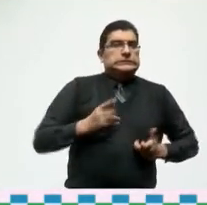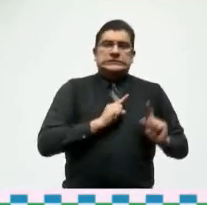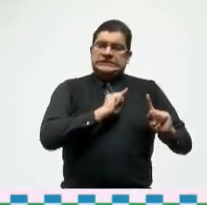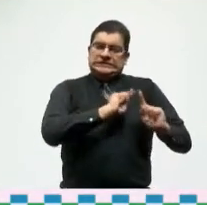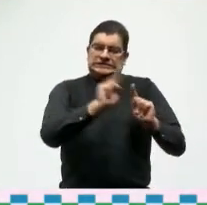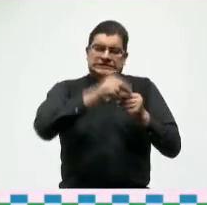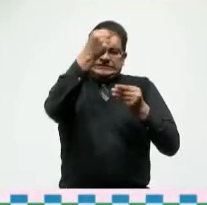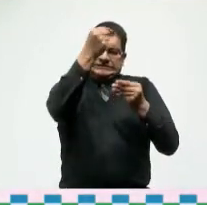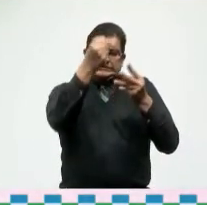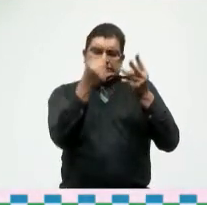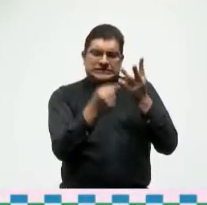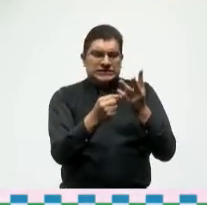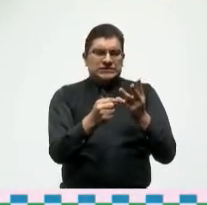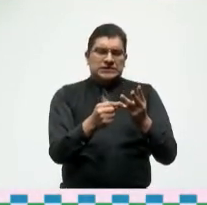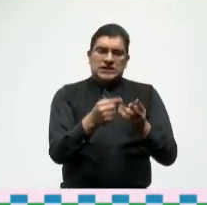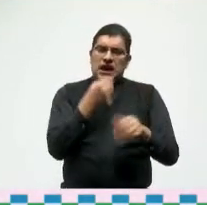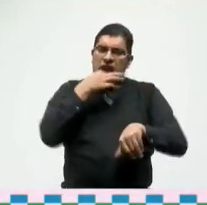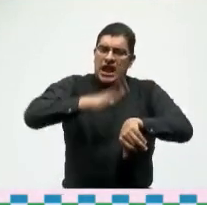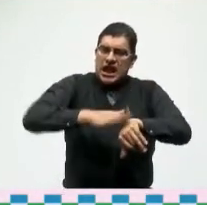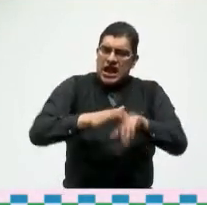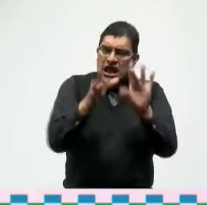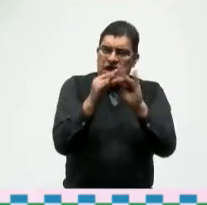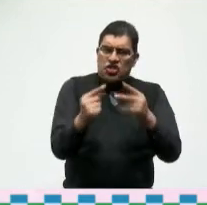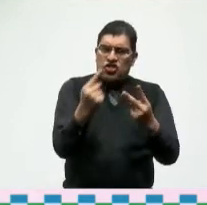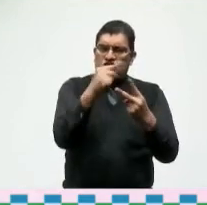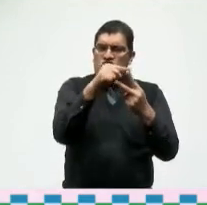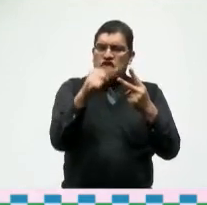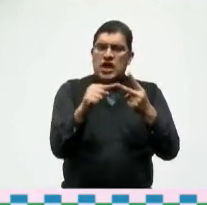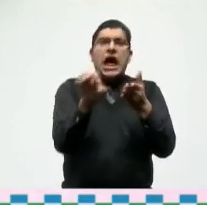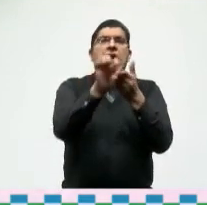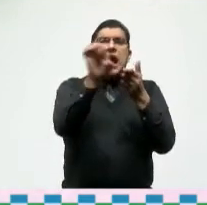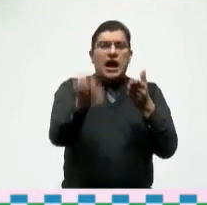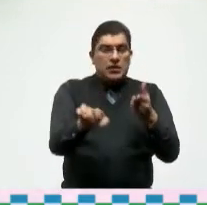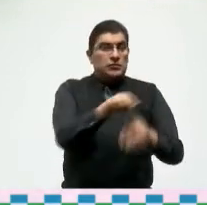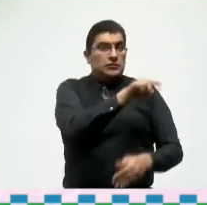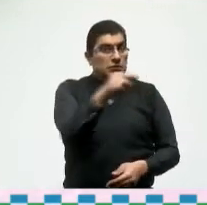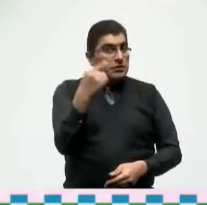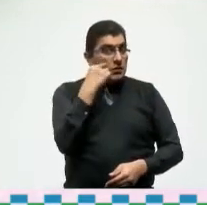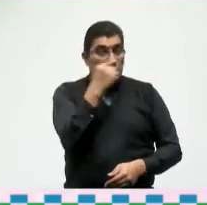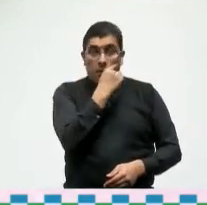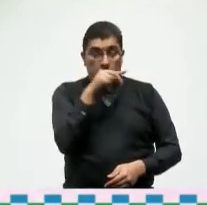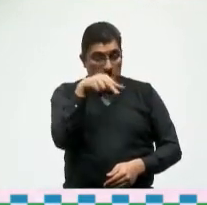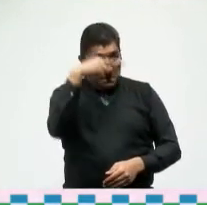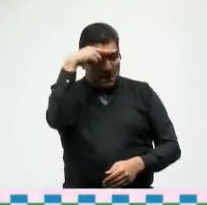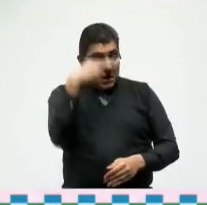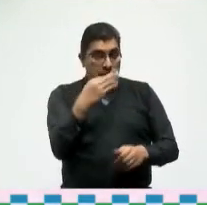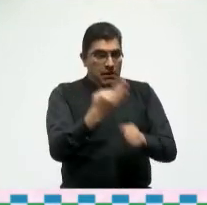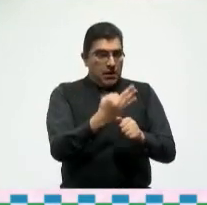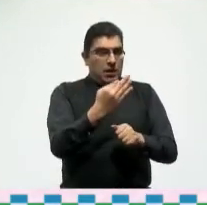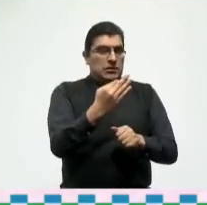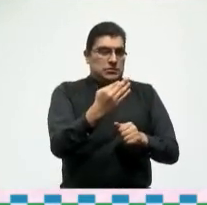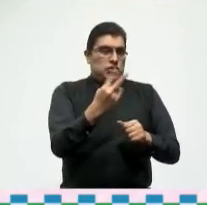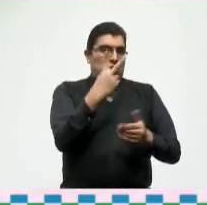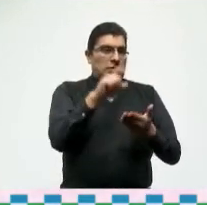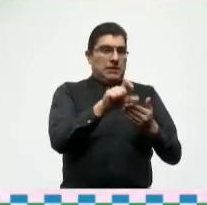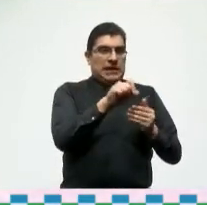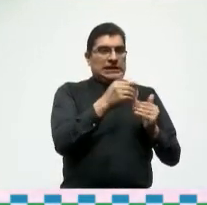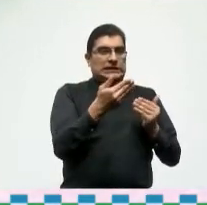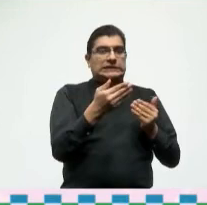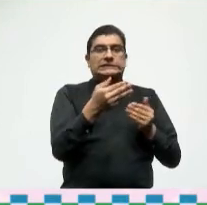basta señalar dos ejemplos que tan solo México al cierre del 2020